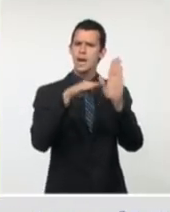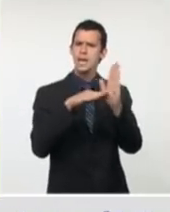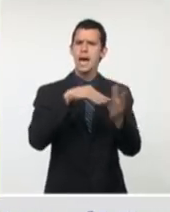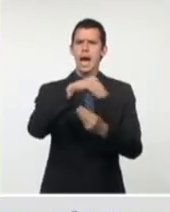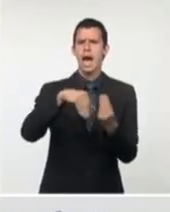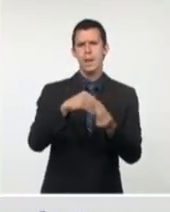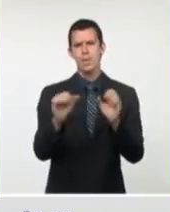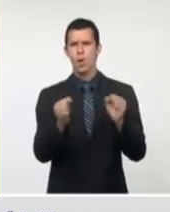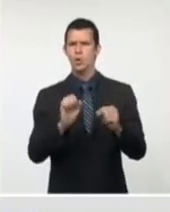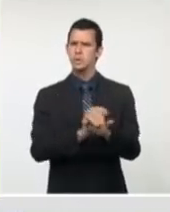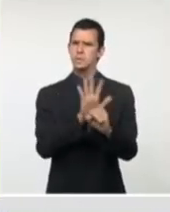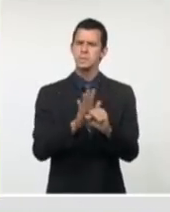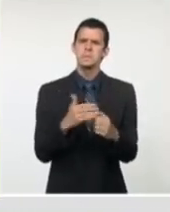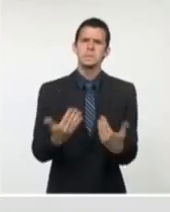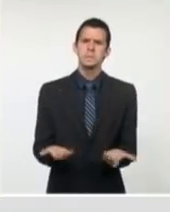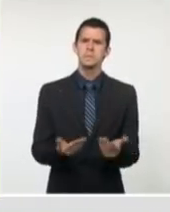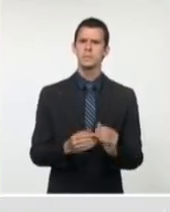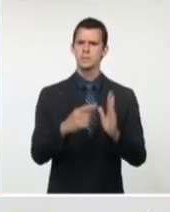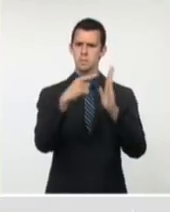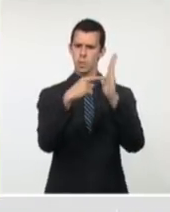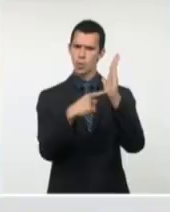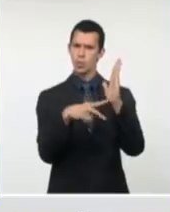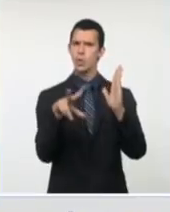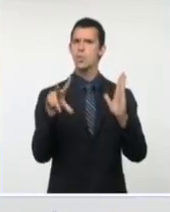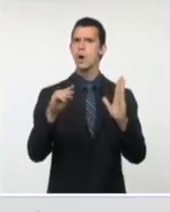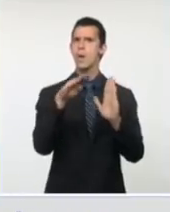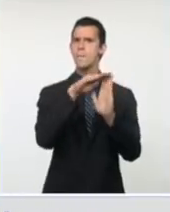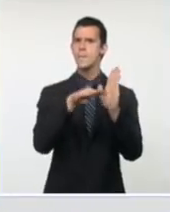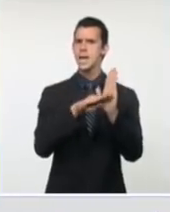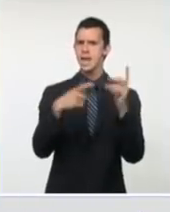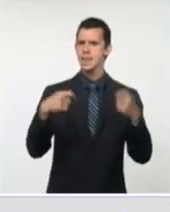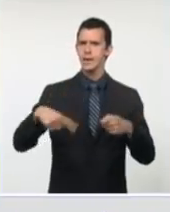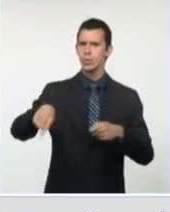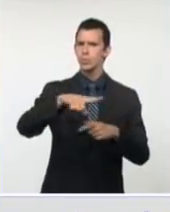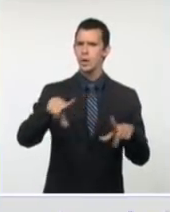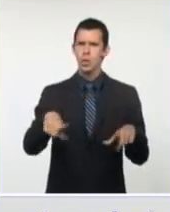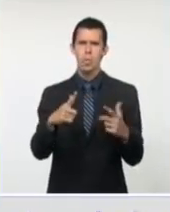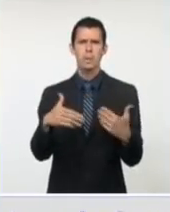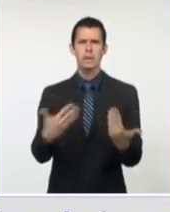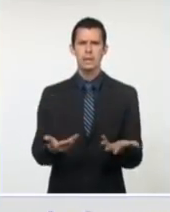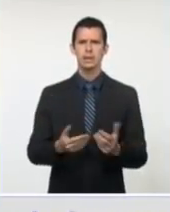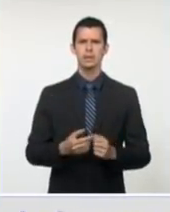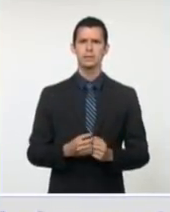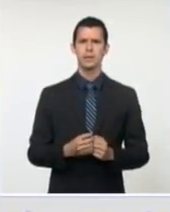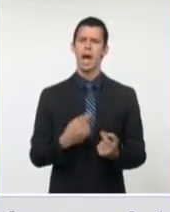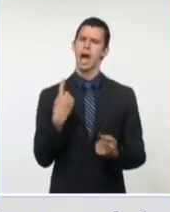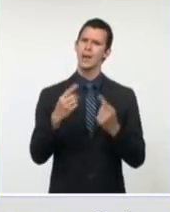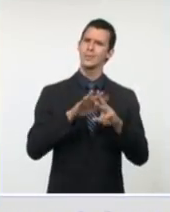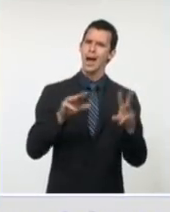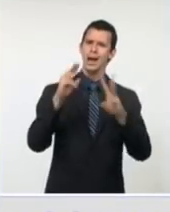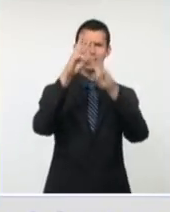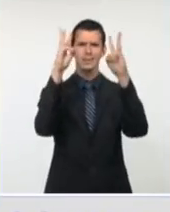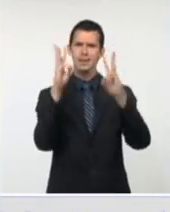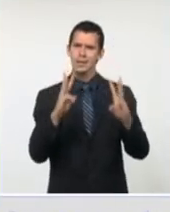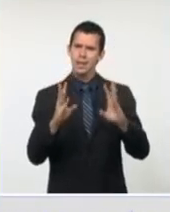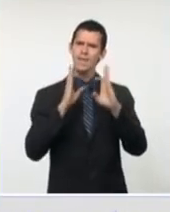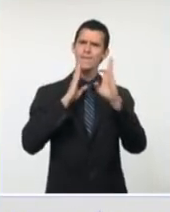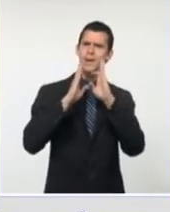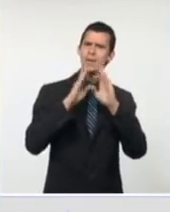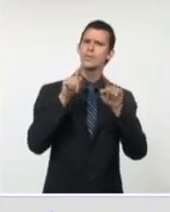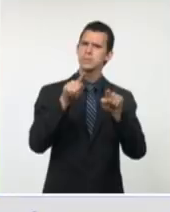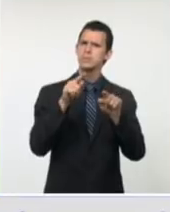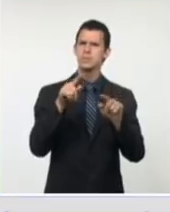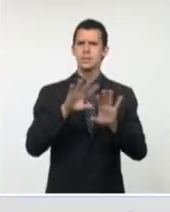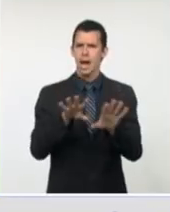inmediato en qué consisten estas nuevas medidas. Mucha expectativa ya en redes sociales se han conectado directamente con esta transmisión.